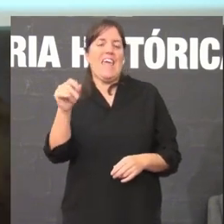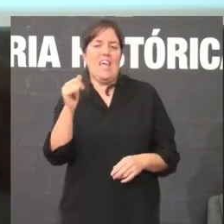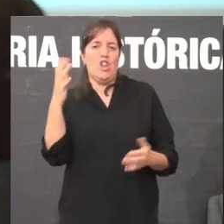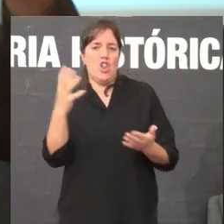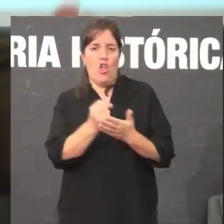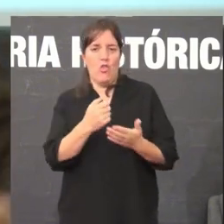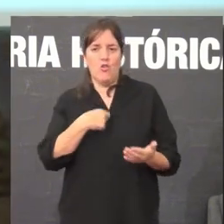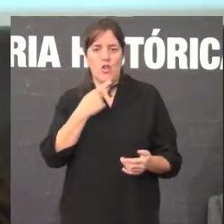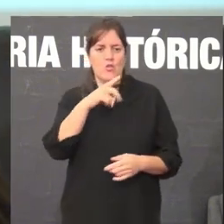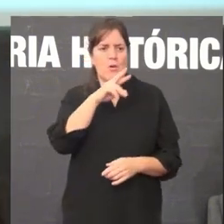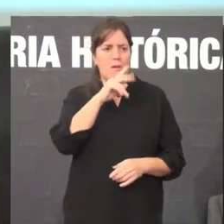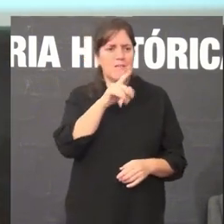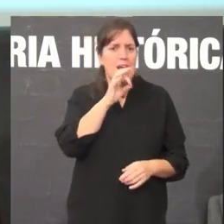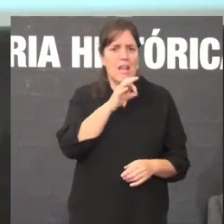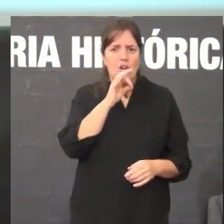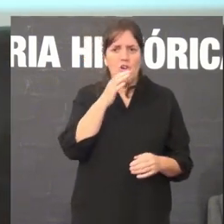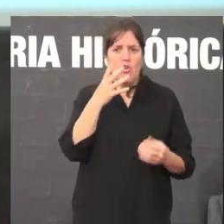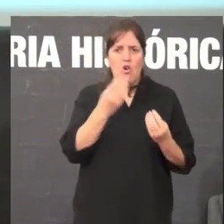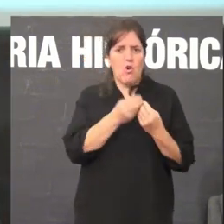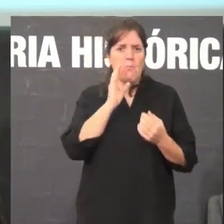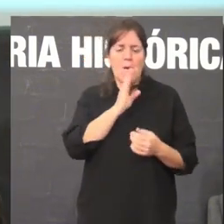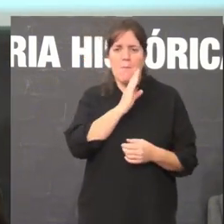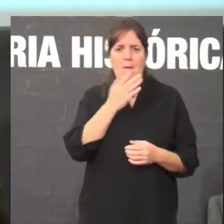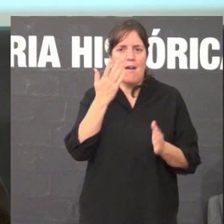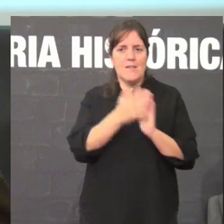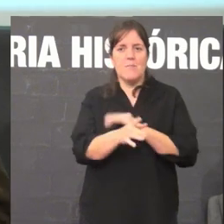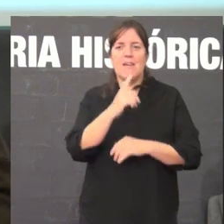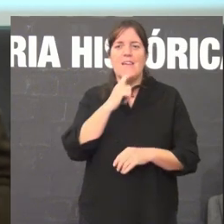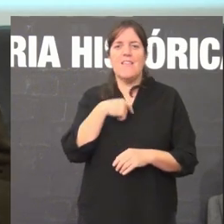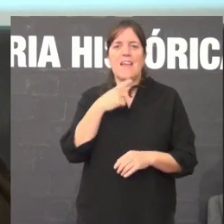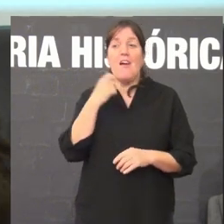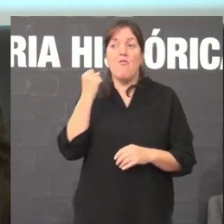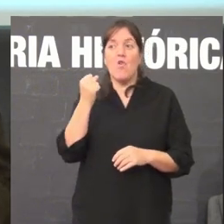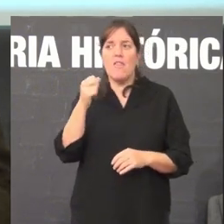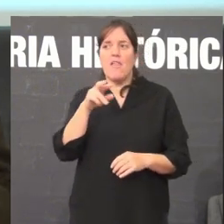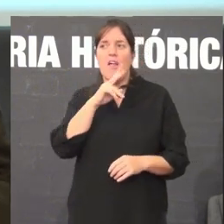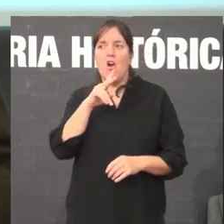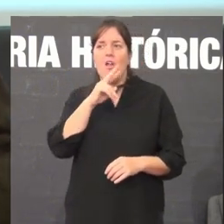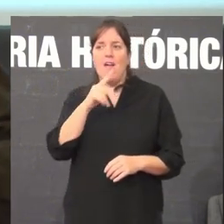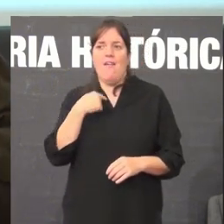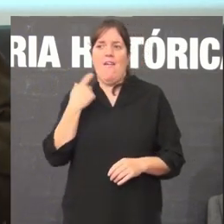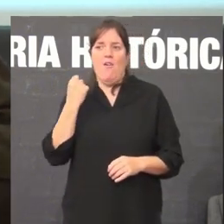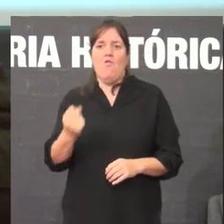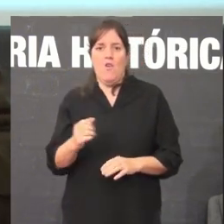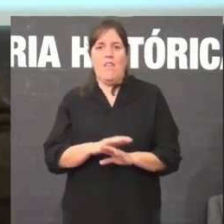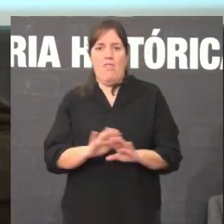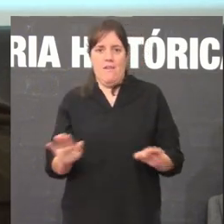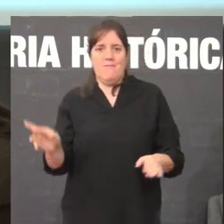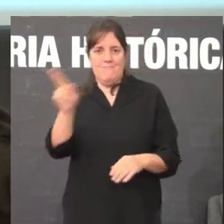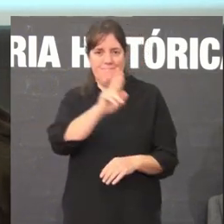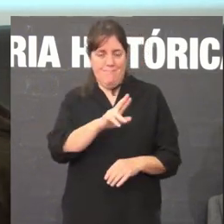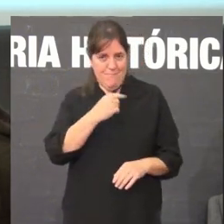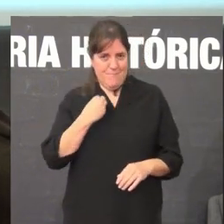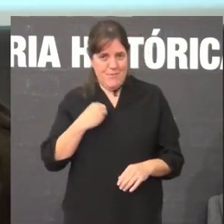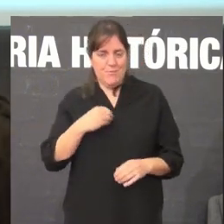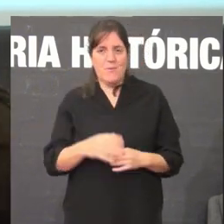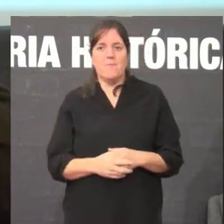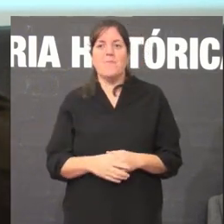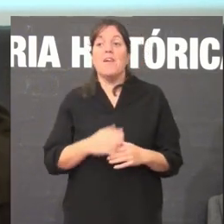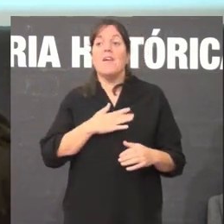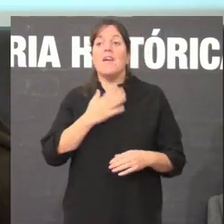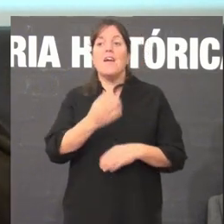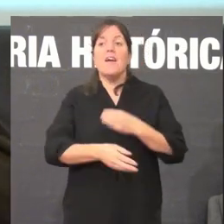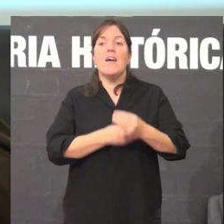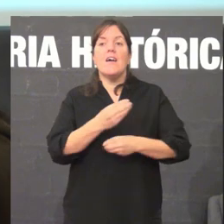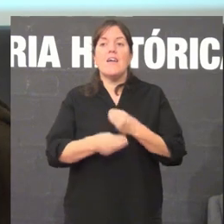sempre falaches galego con tua nai non? como a forza de oralidade era moi forte vai a redundancia a cuestión é que o que fixeron foi efectivamente